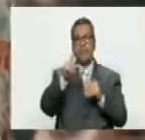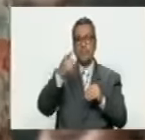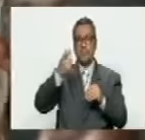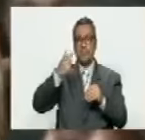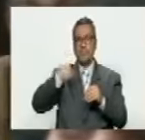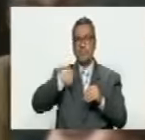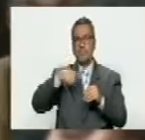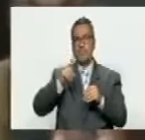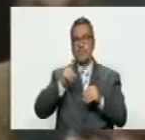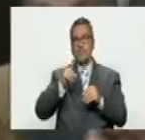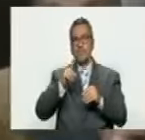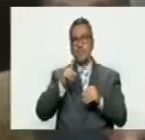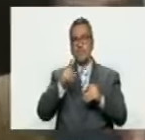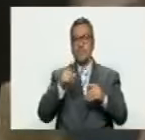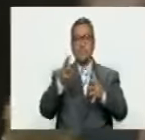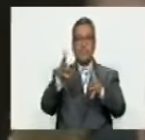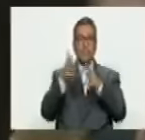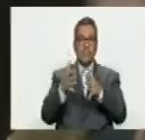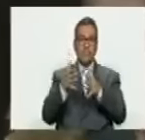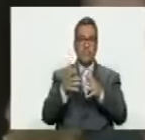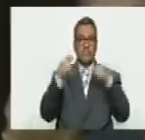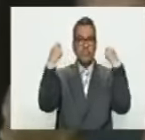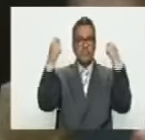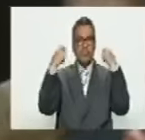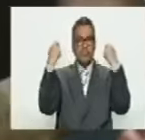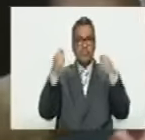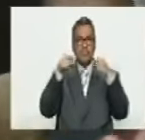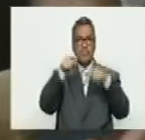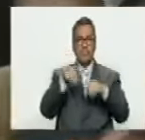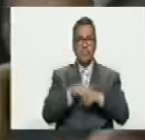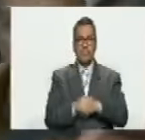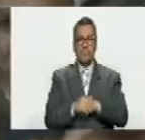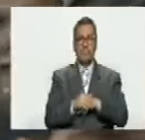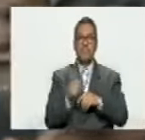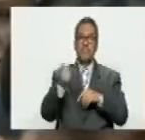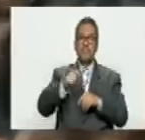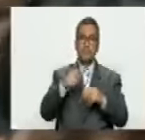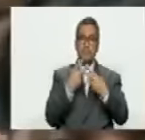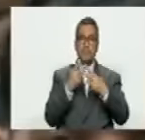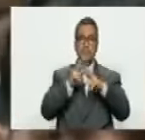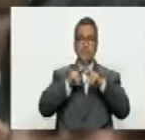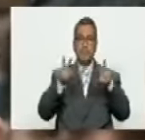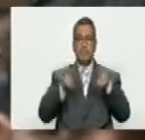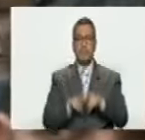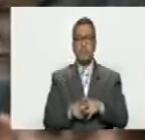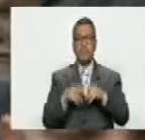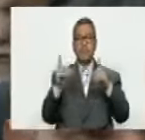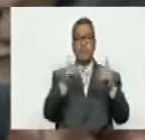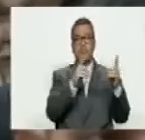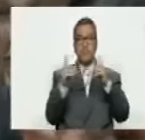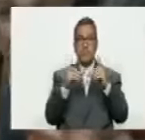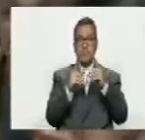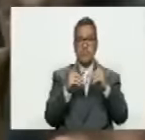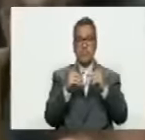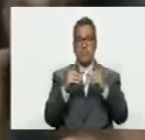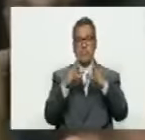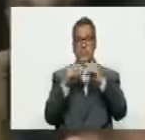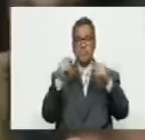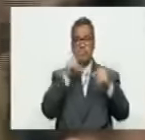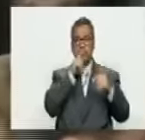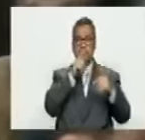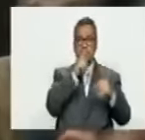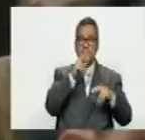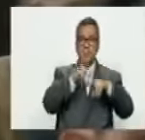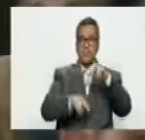entre la alegría y la celebración de este mes de paz, la discusión del fascismo y